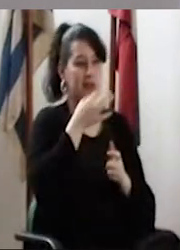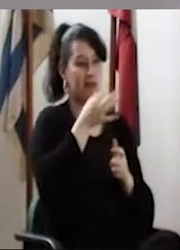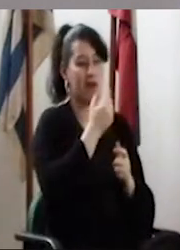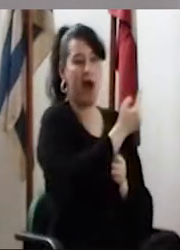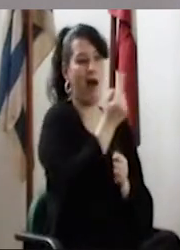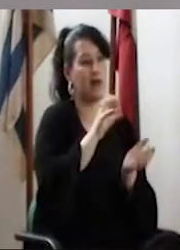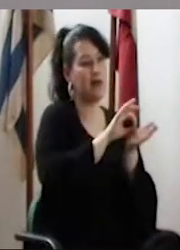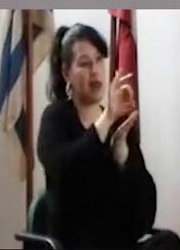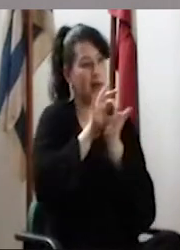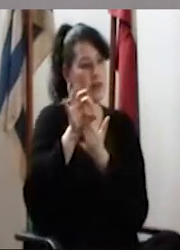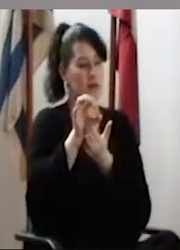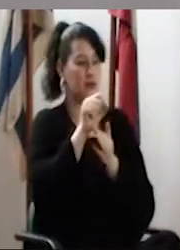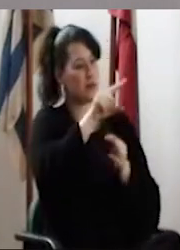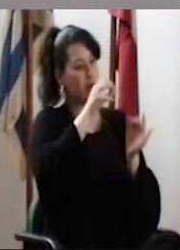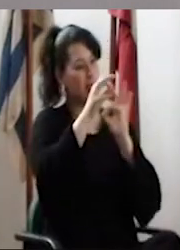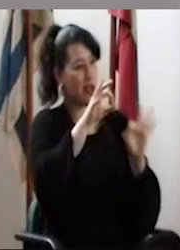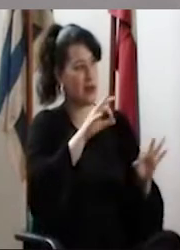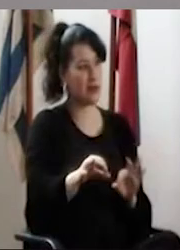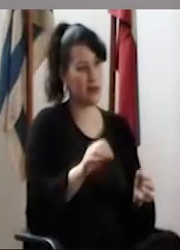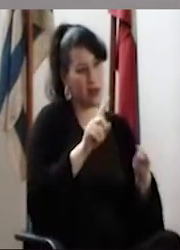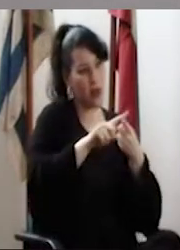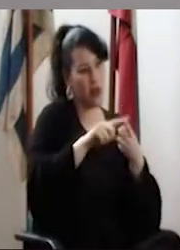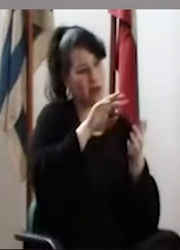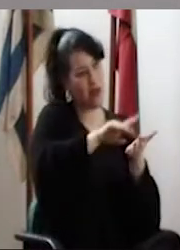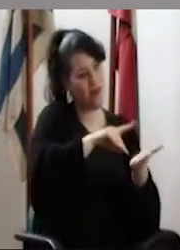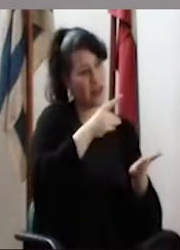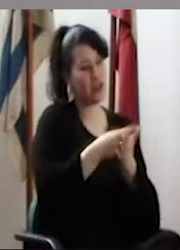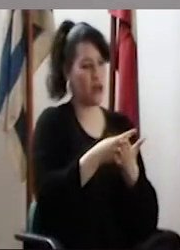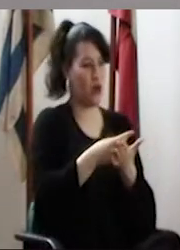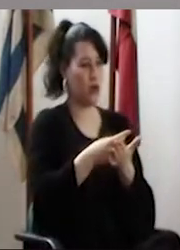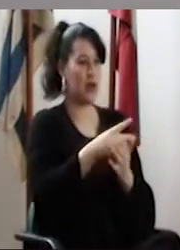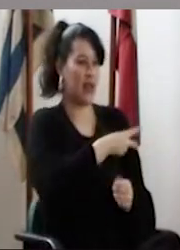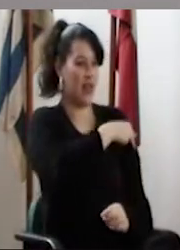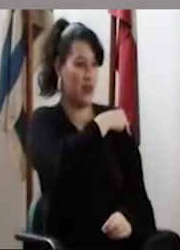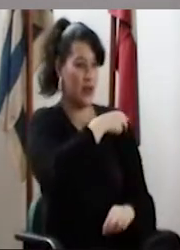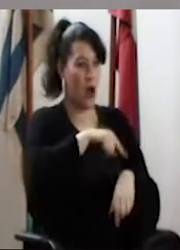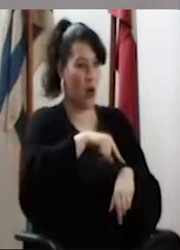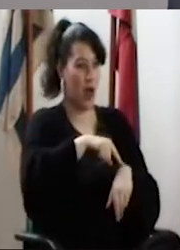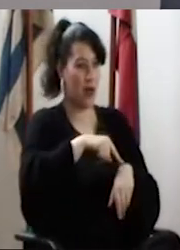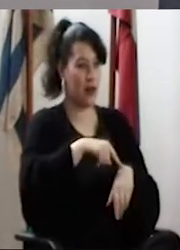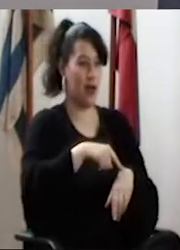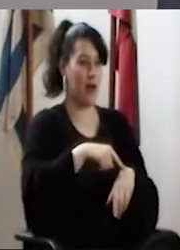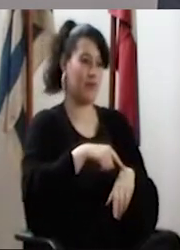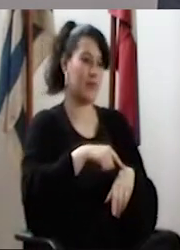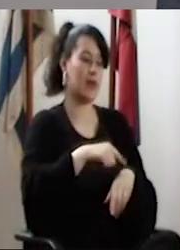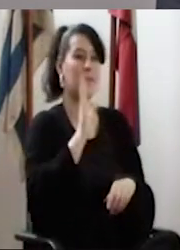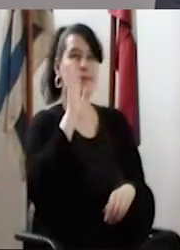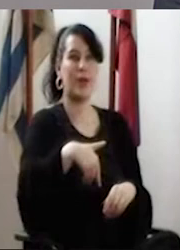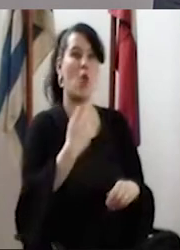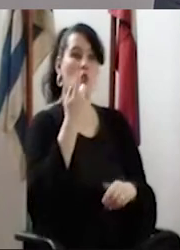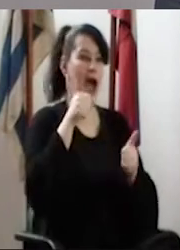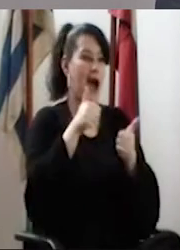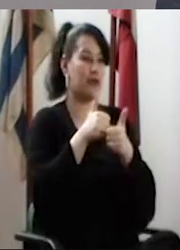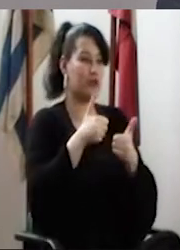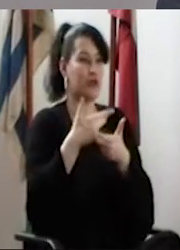por cada servicio, ¿sí? Bien, en sus detalles, de acuerdo a la definición y a la categoría horaria y al grado, no le vas a pedir